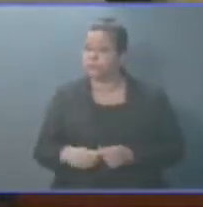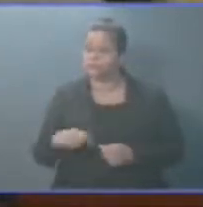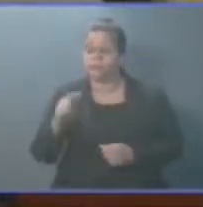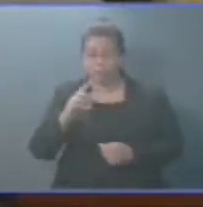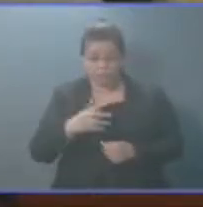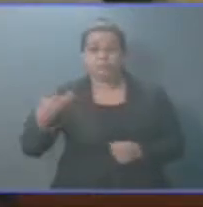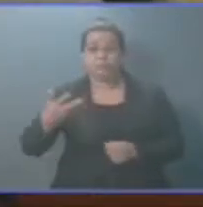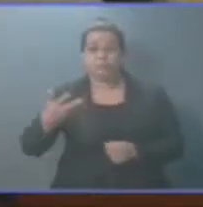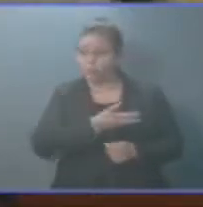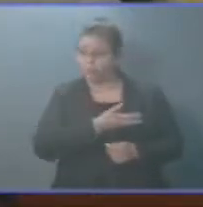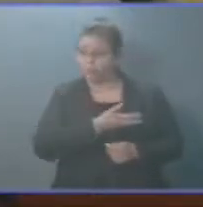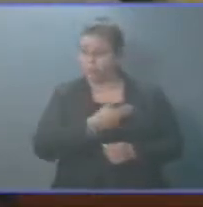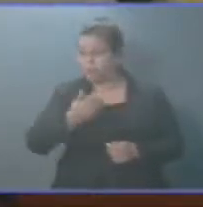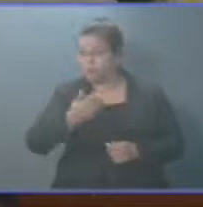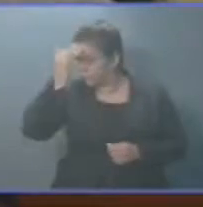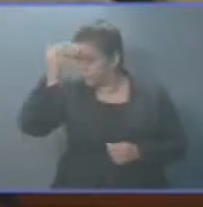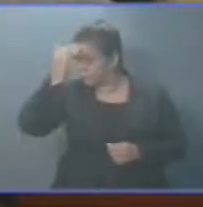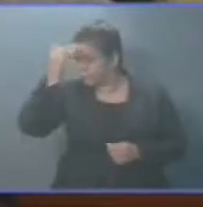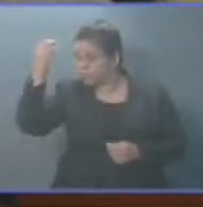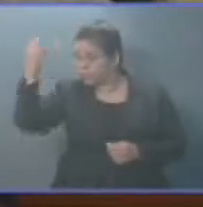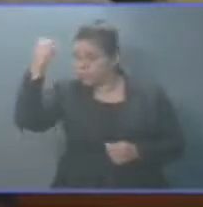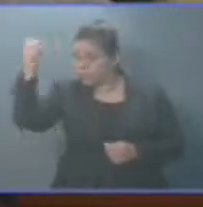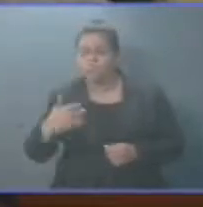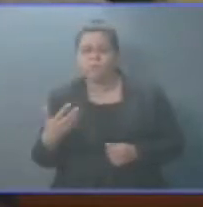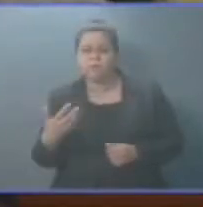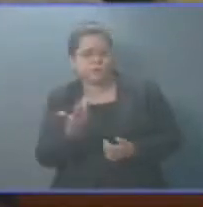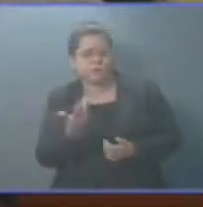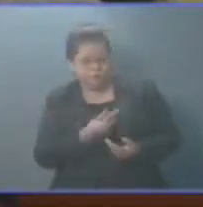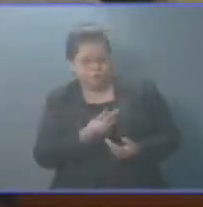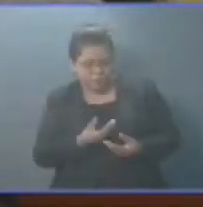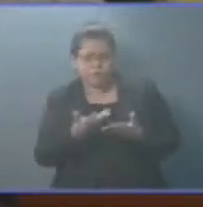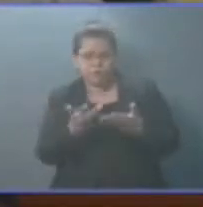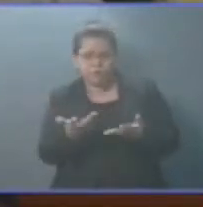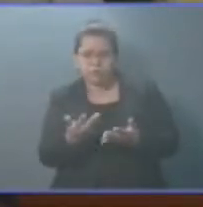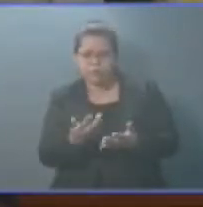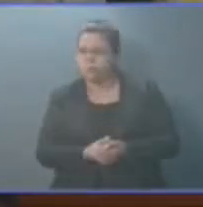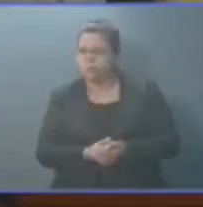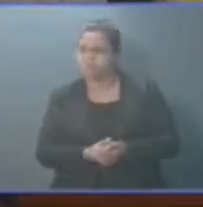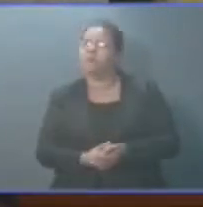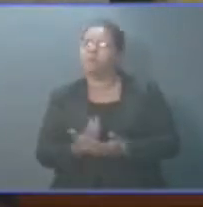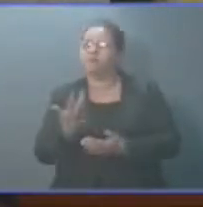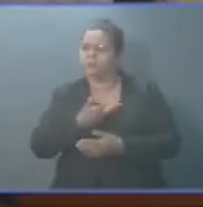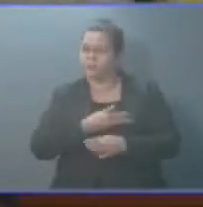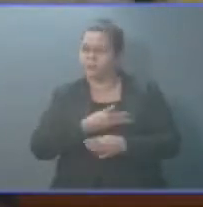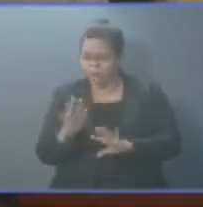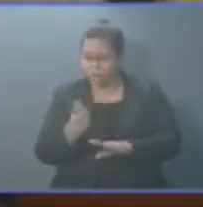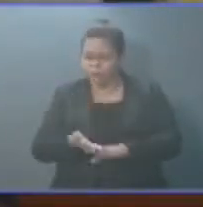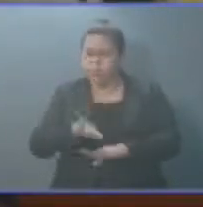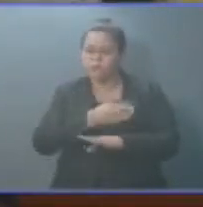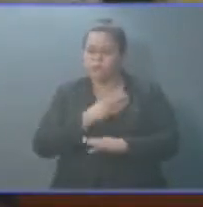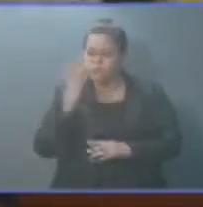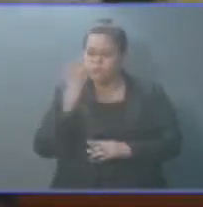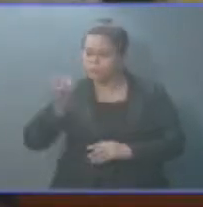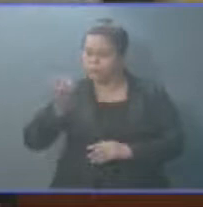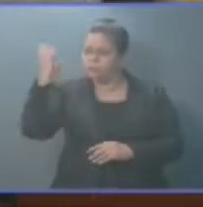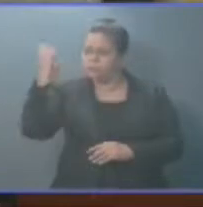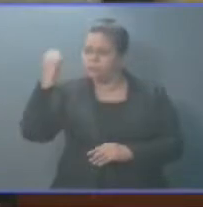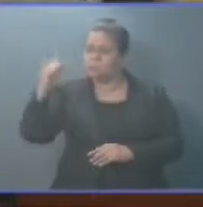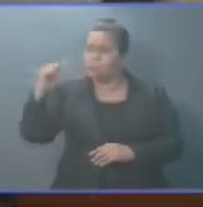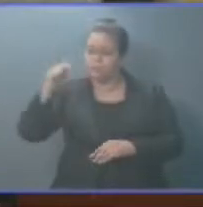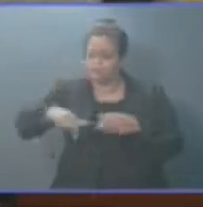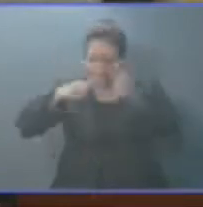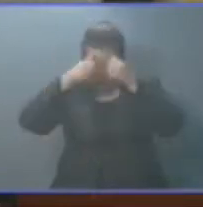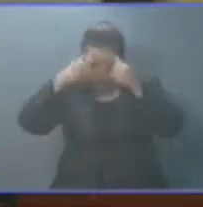para nosotros es importante cómo realmente estamos planteando y lo que hemos logrado justamente en esta